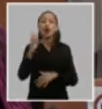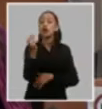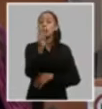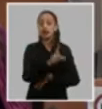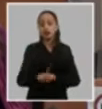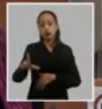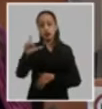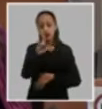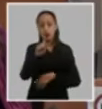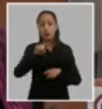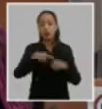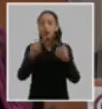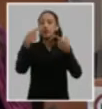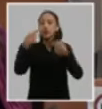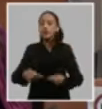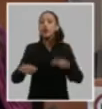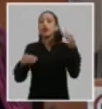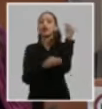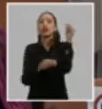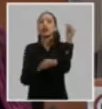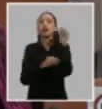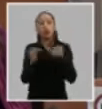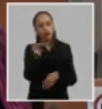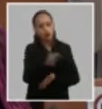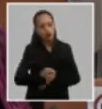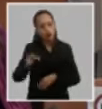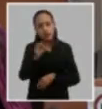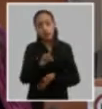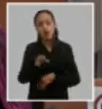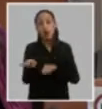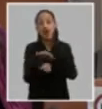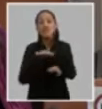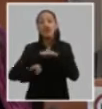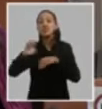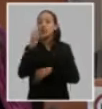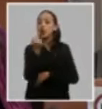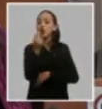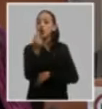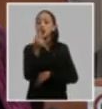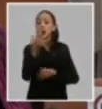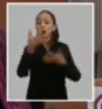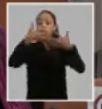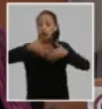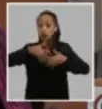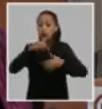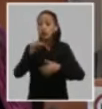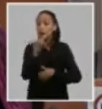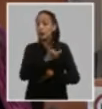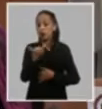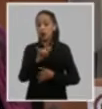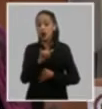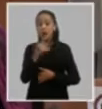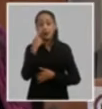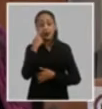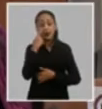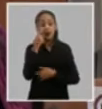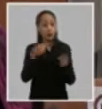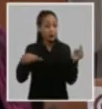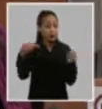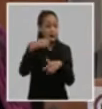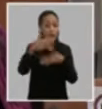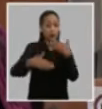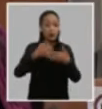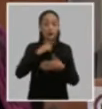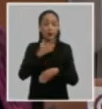instancia fundamental con una sólida base económico productiva pero también disminuyendo las principales desproporciones territoriales que